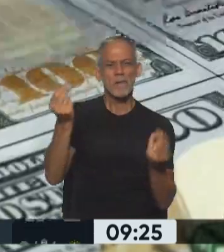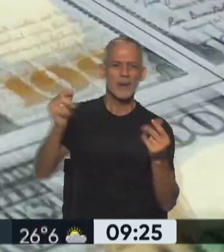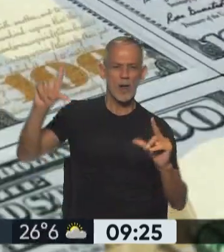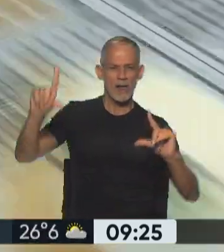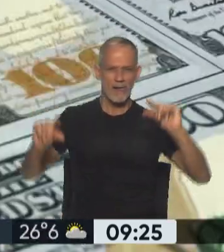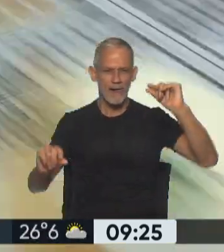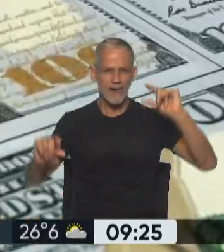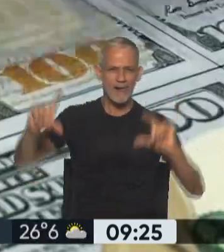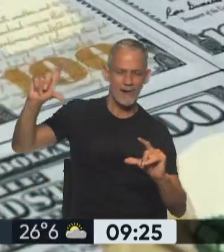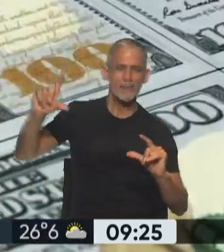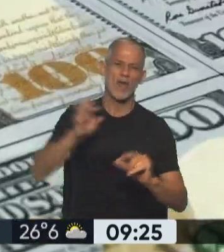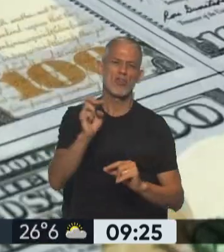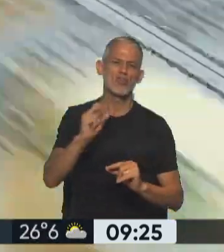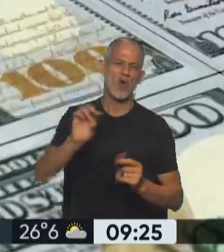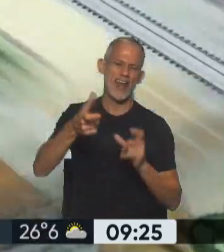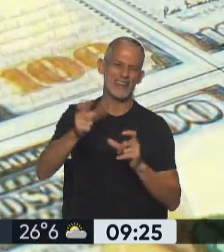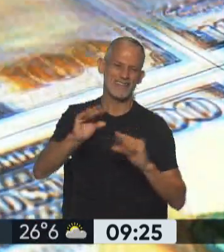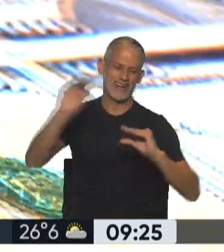sería compensada con dólares.